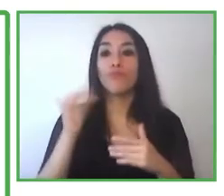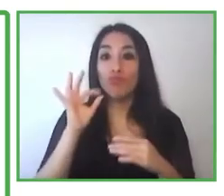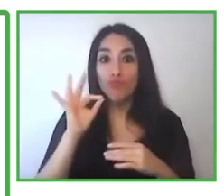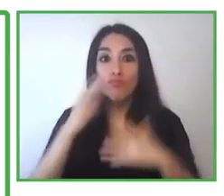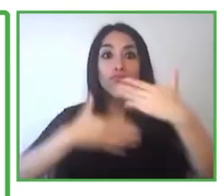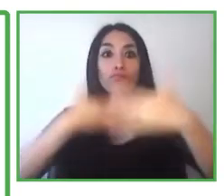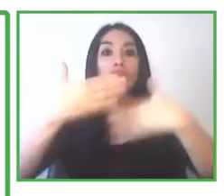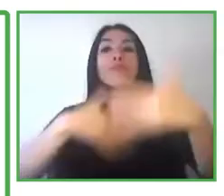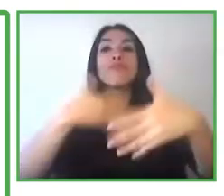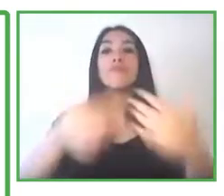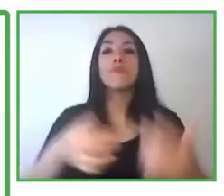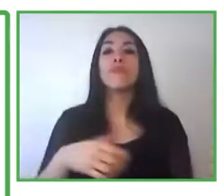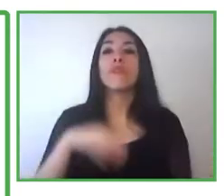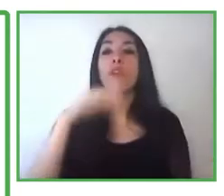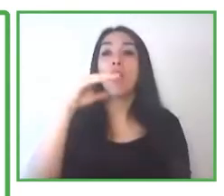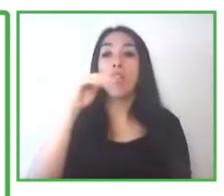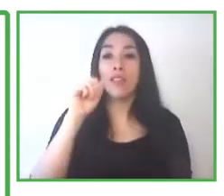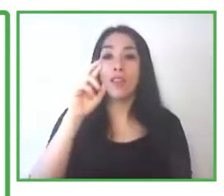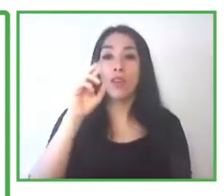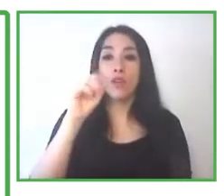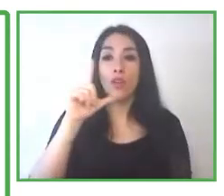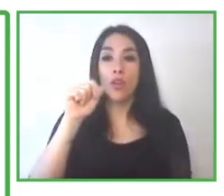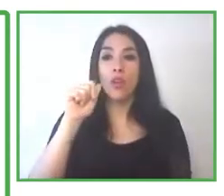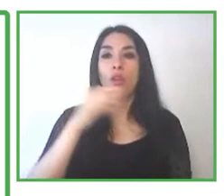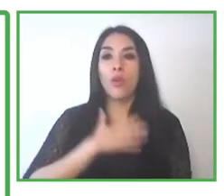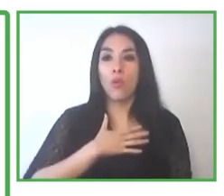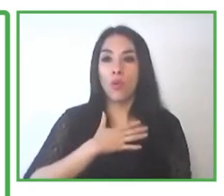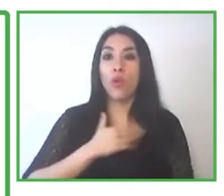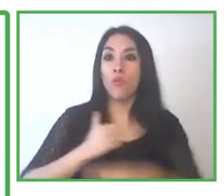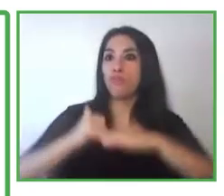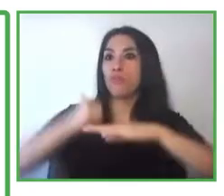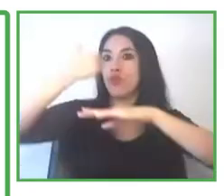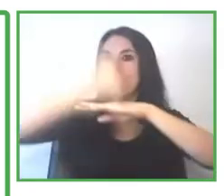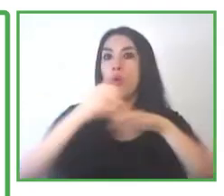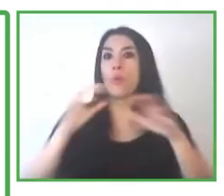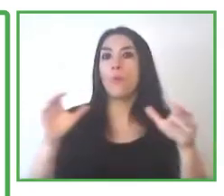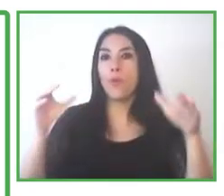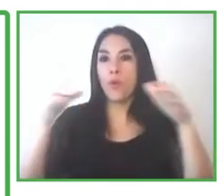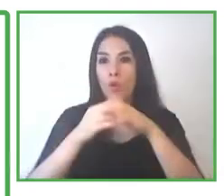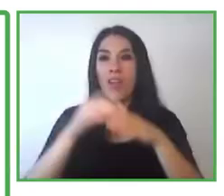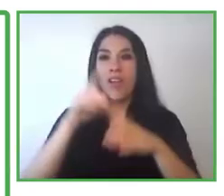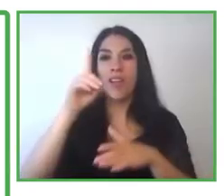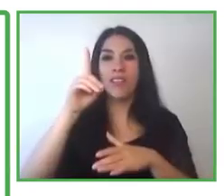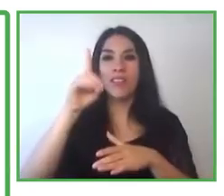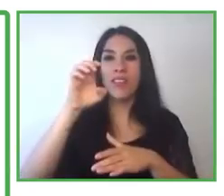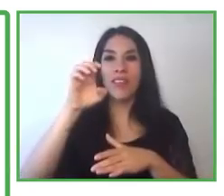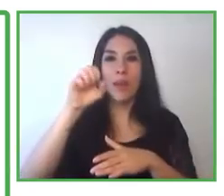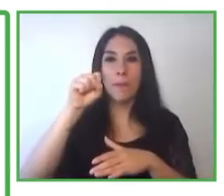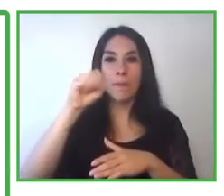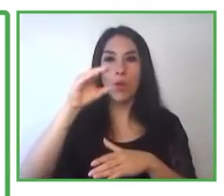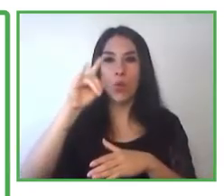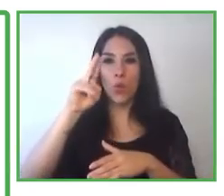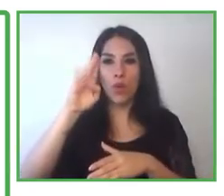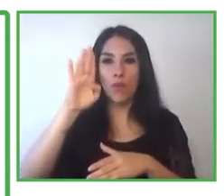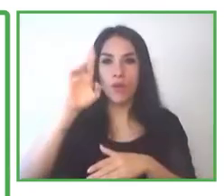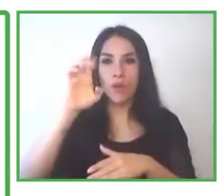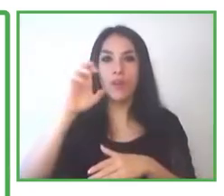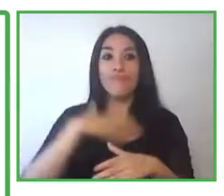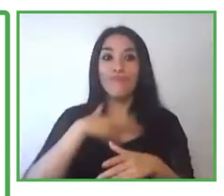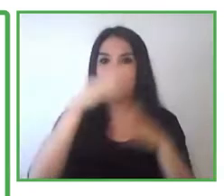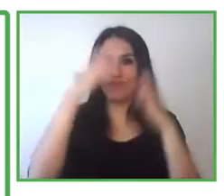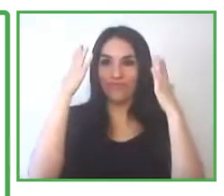Soy una mujer de pelo largo que ocupa unos lentes café y está hoy día vistiendo una blusa blanca con una chaqueta café.